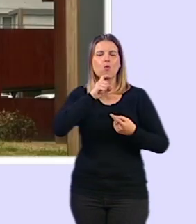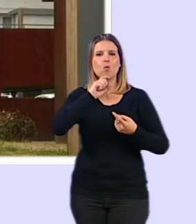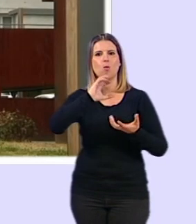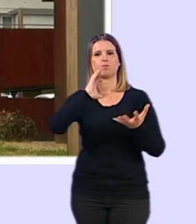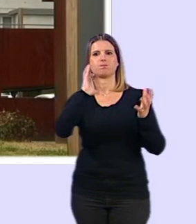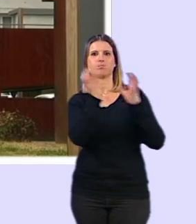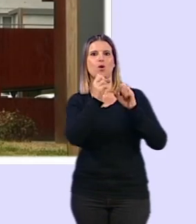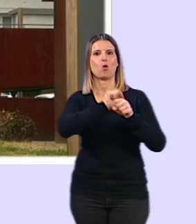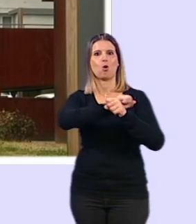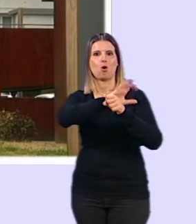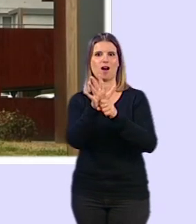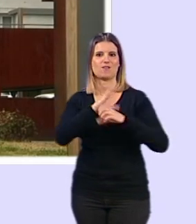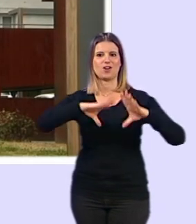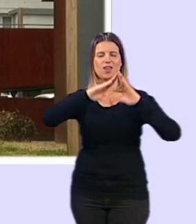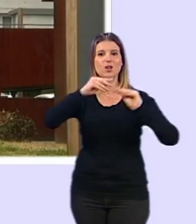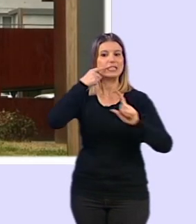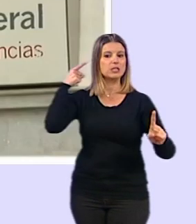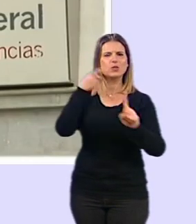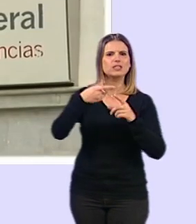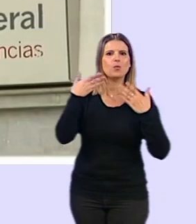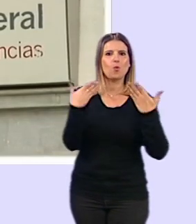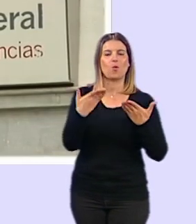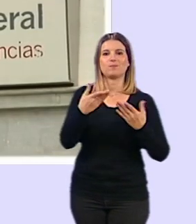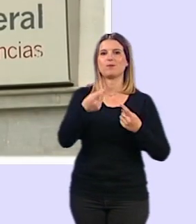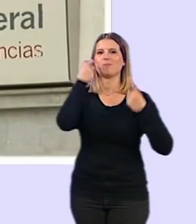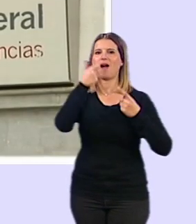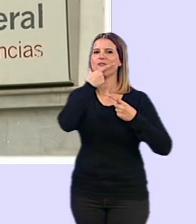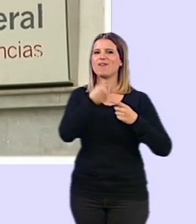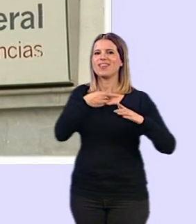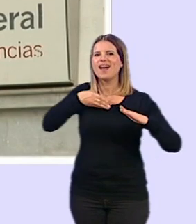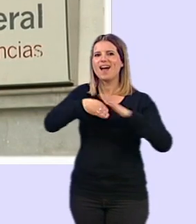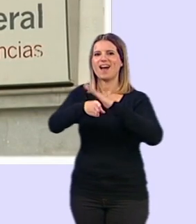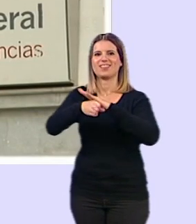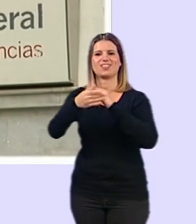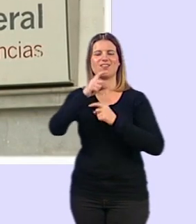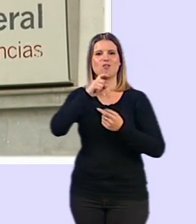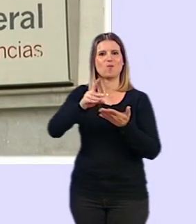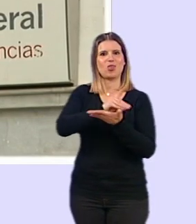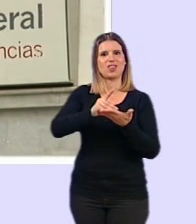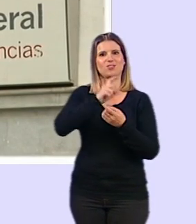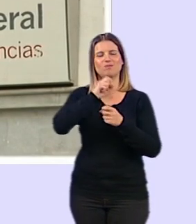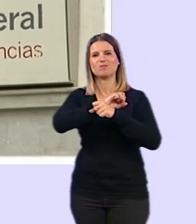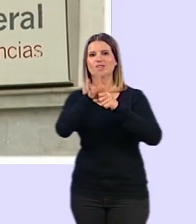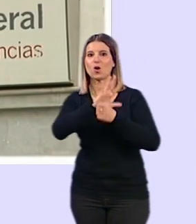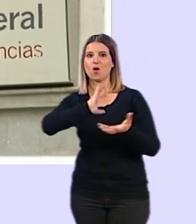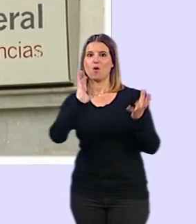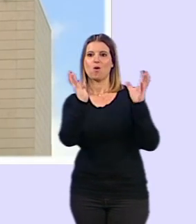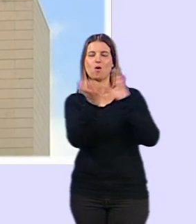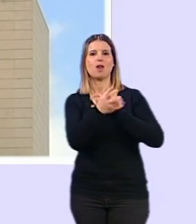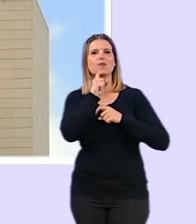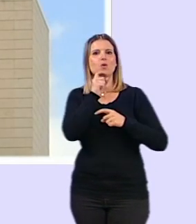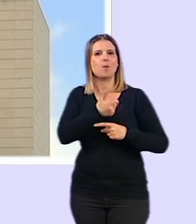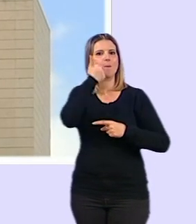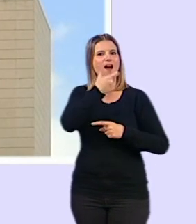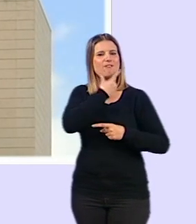coronavirus en la región. El objetivo de esta actuación es hacer accesibles los datos sobre la evolución del COVID-19, así como facilitar a los